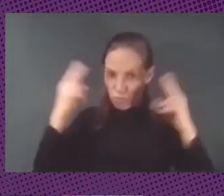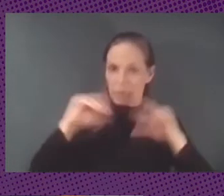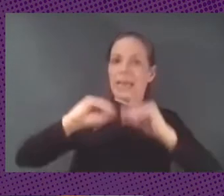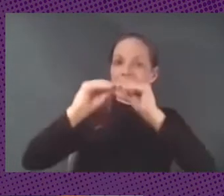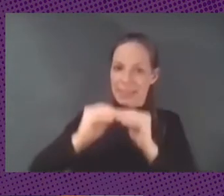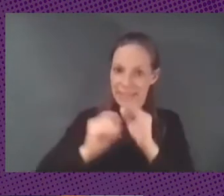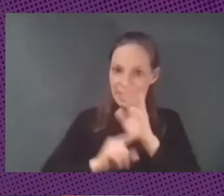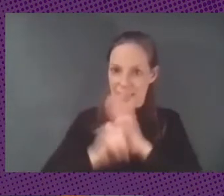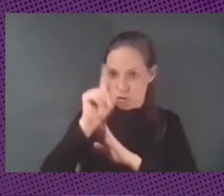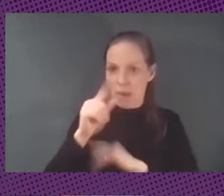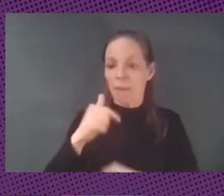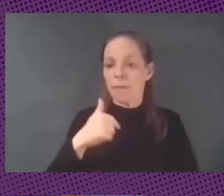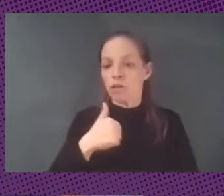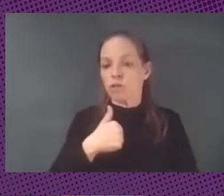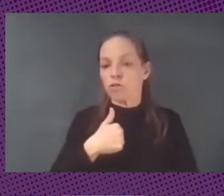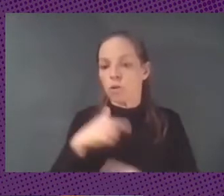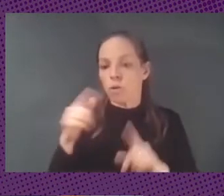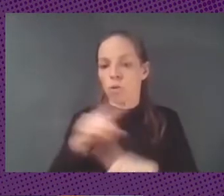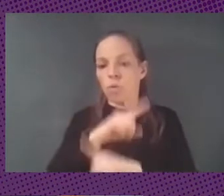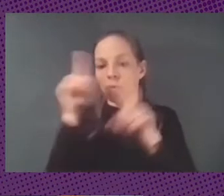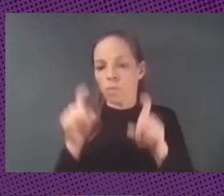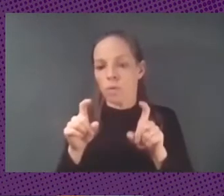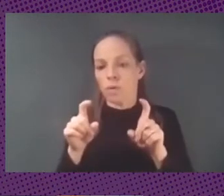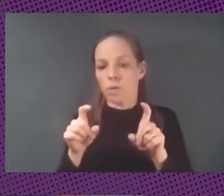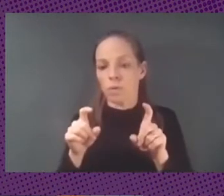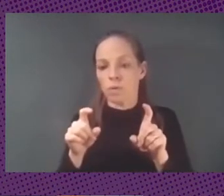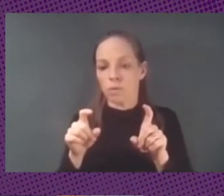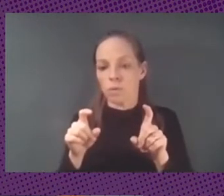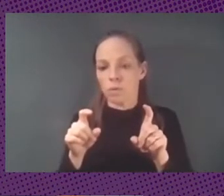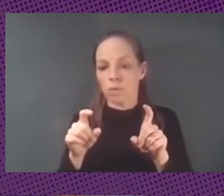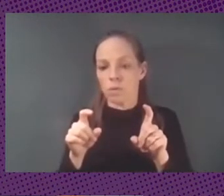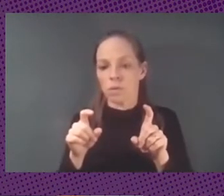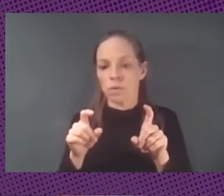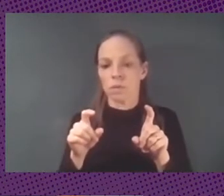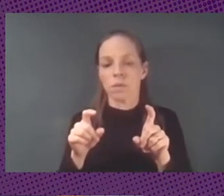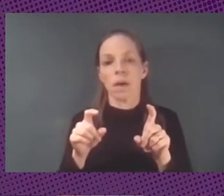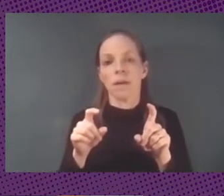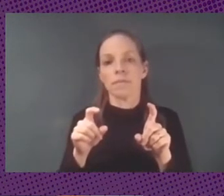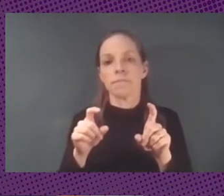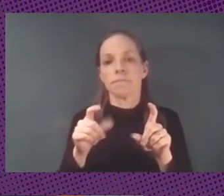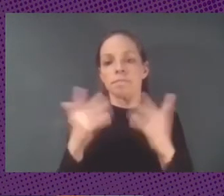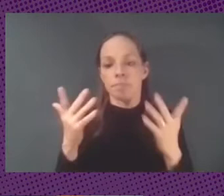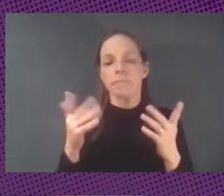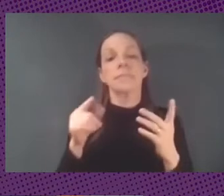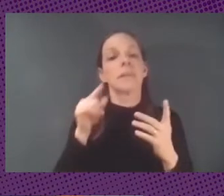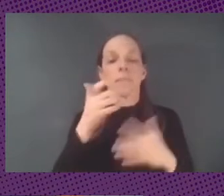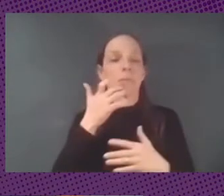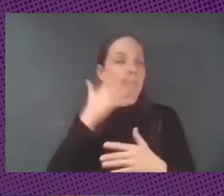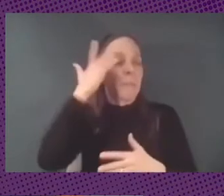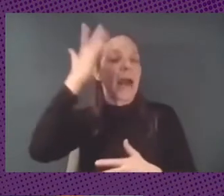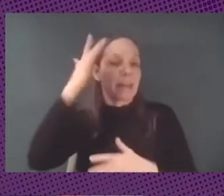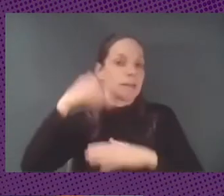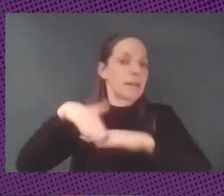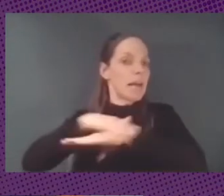la pregunta que a mí me emerge es esa es vale supongamos que tenemos ese Estado que financia el desarrollo de